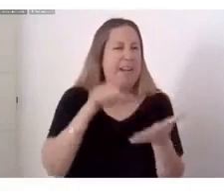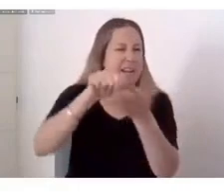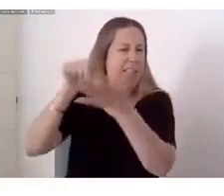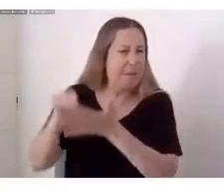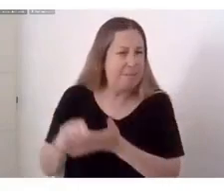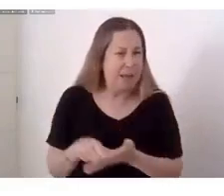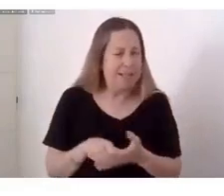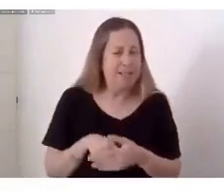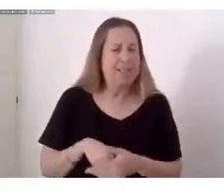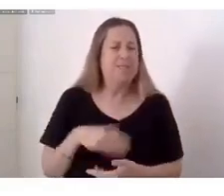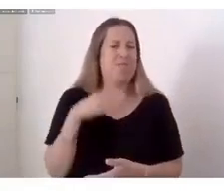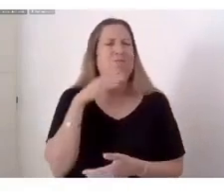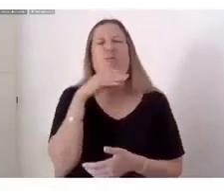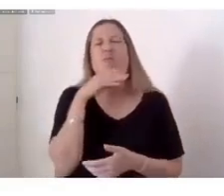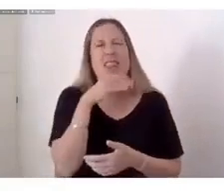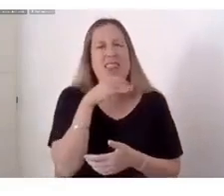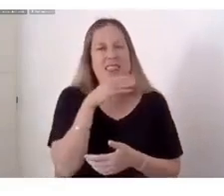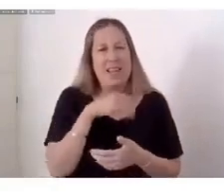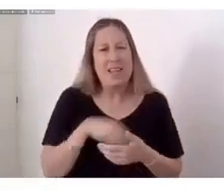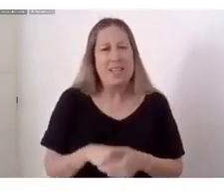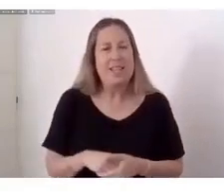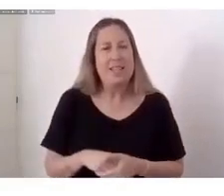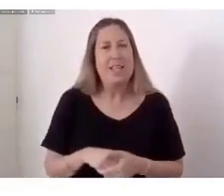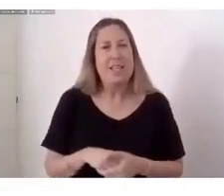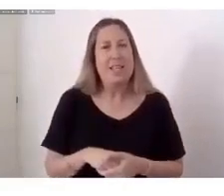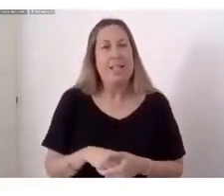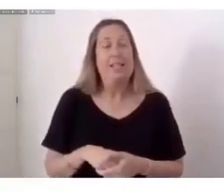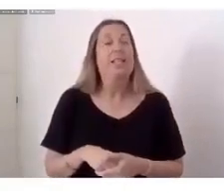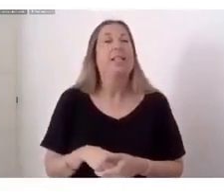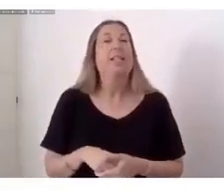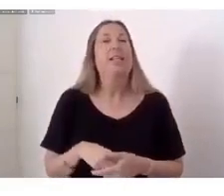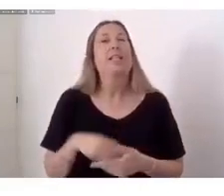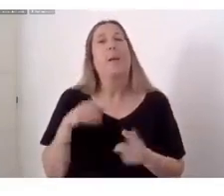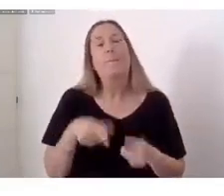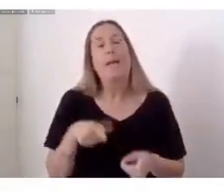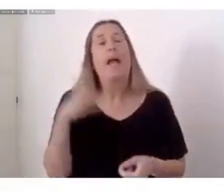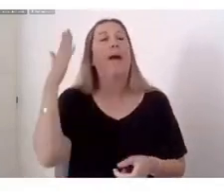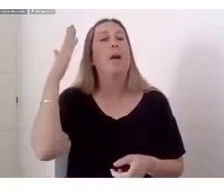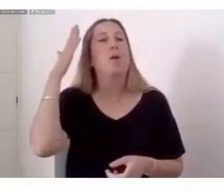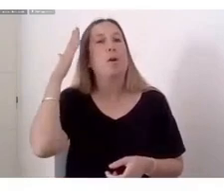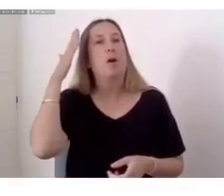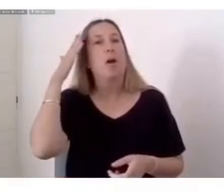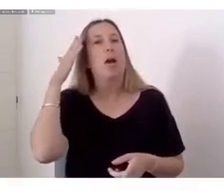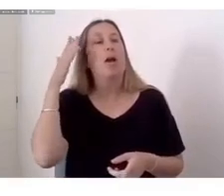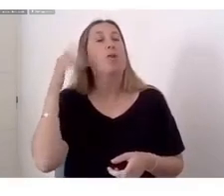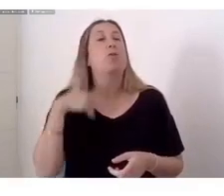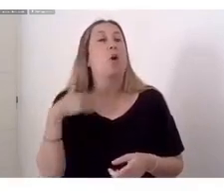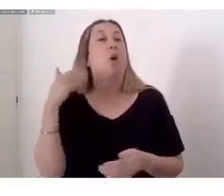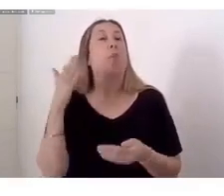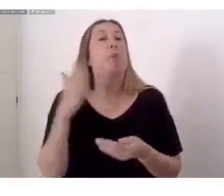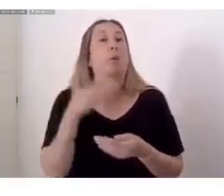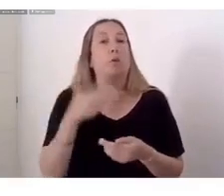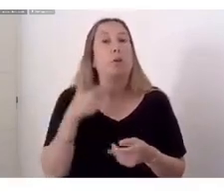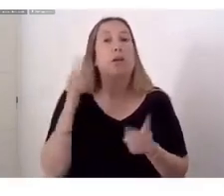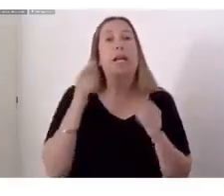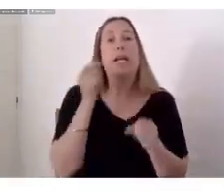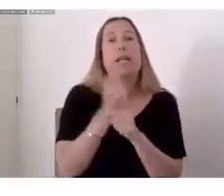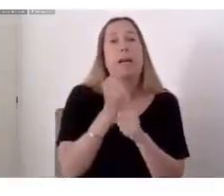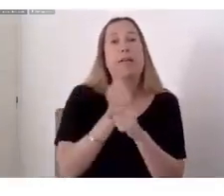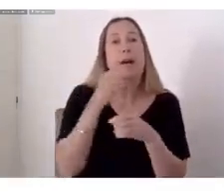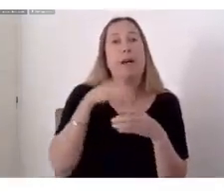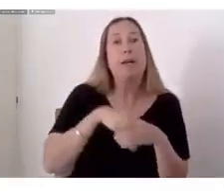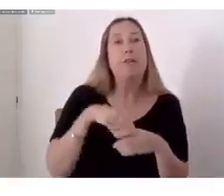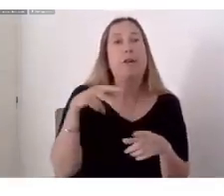También soy gestora cultural Productora Y trabajo en tecnología Hace 16 años Trabajo en